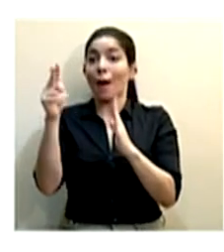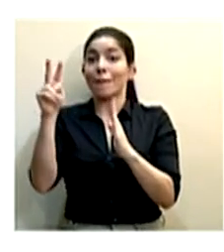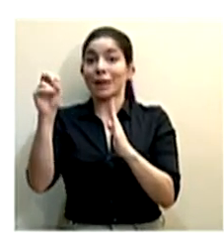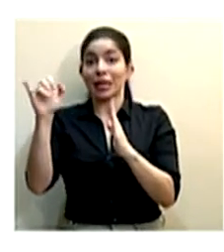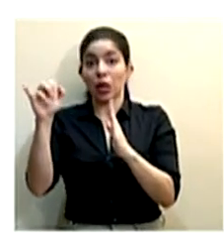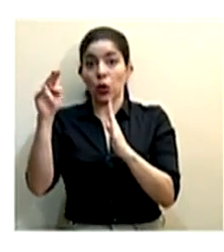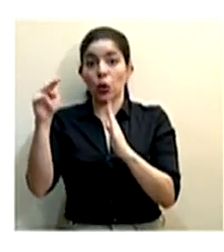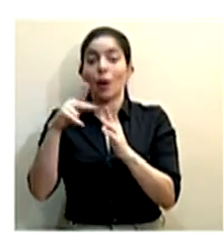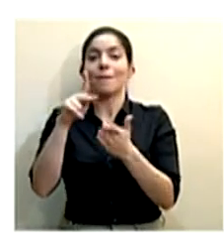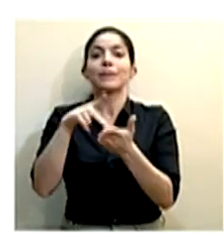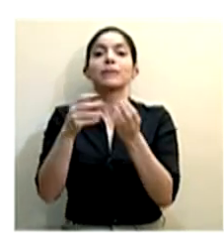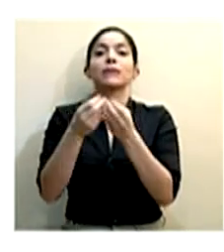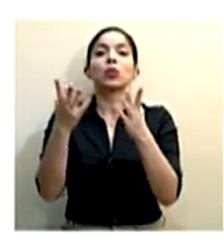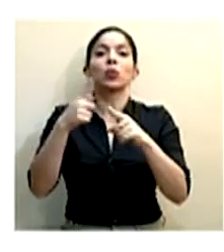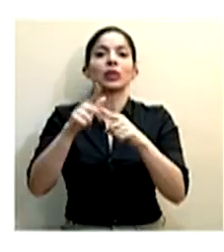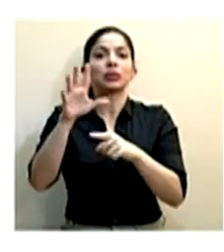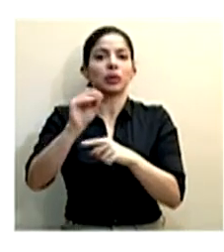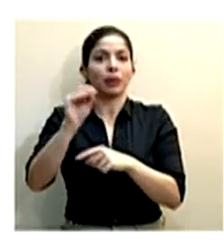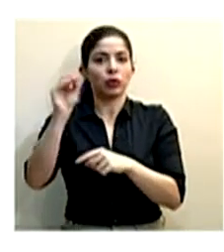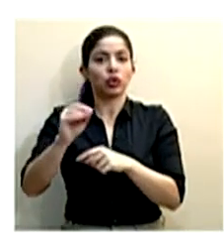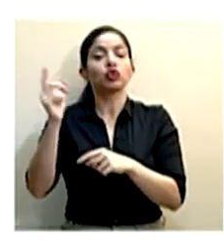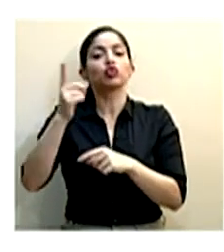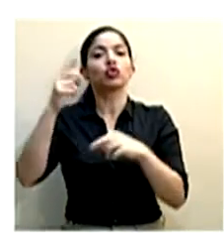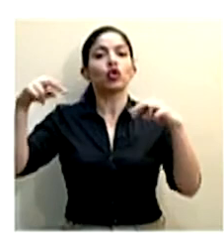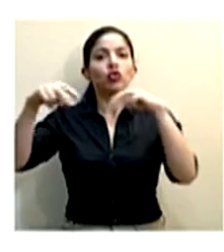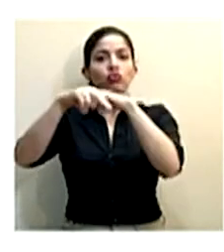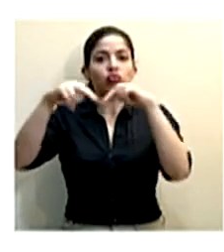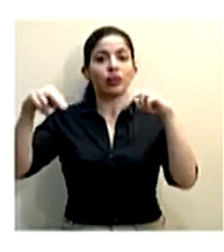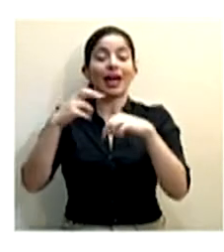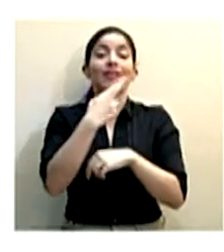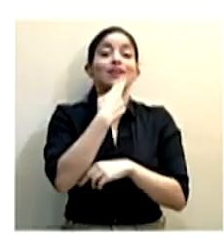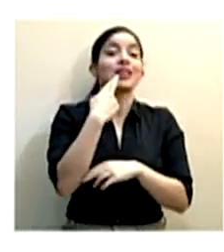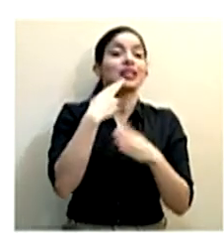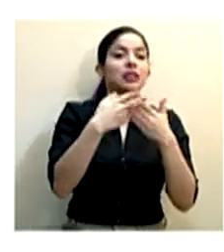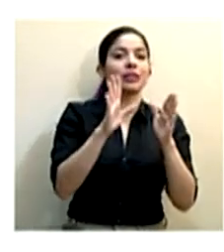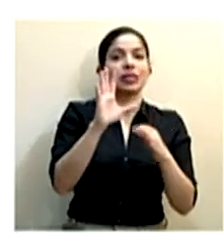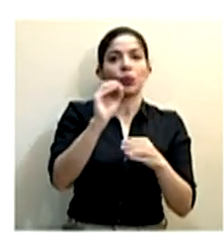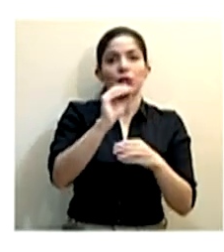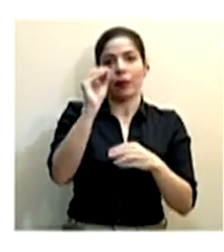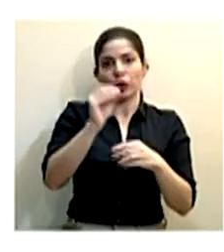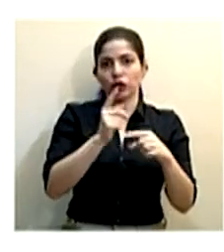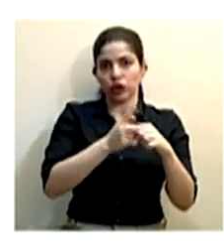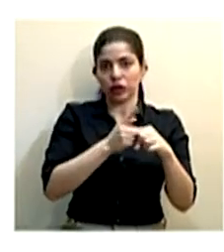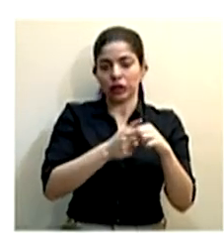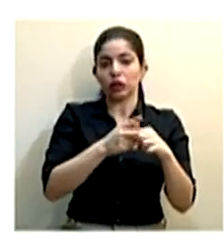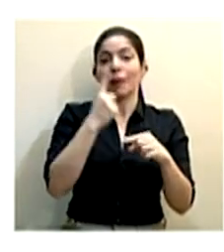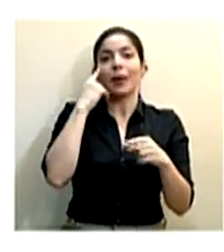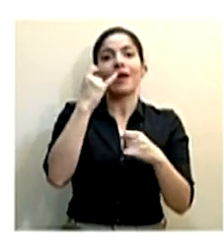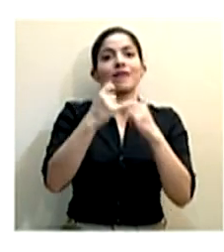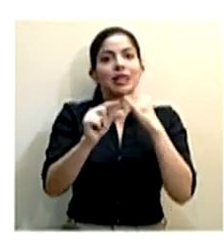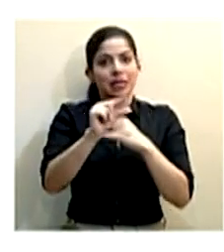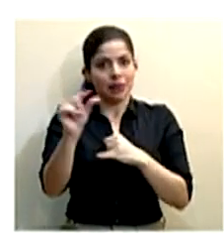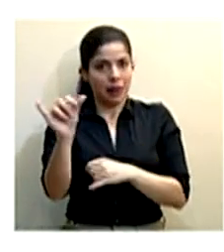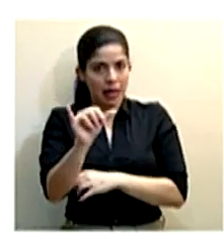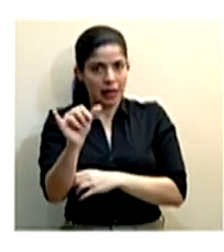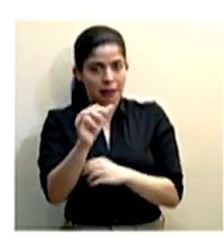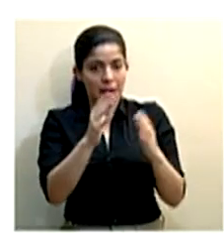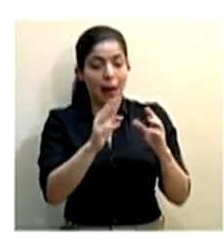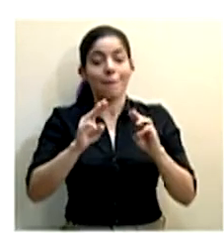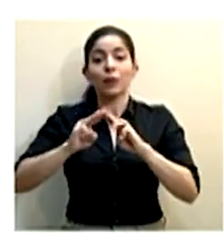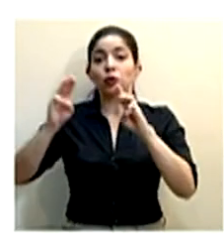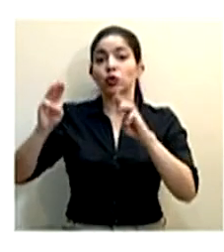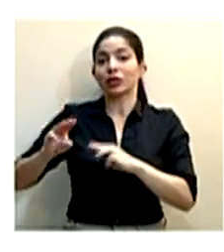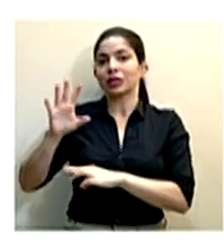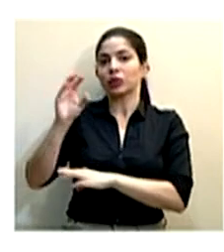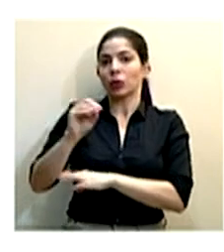públicos al 50 por ciento solamente para transitar restaurantes al 50 por ciento se extiende para fines de semana, museos